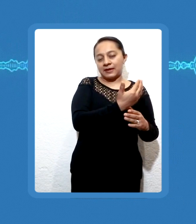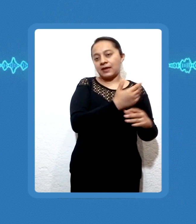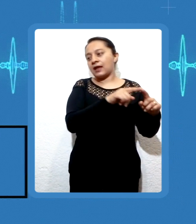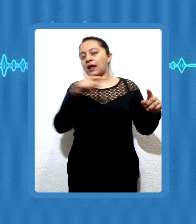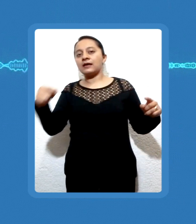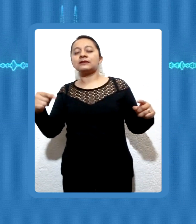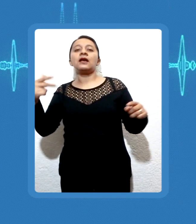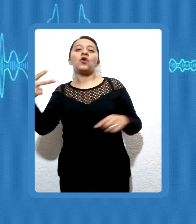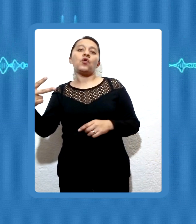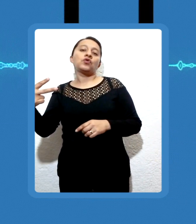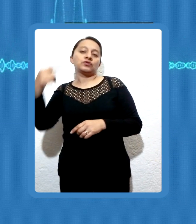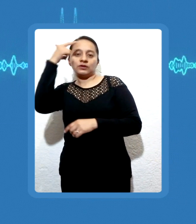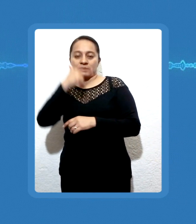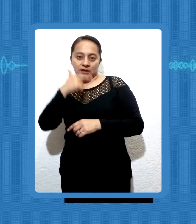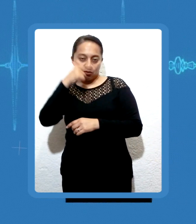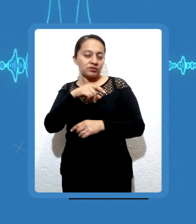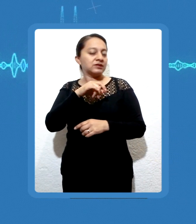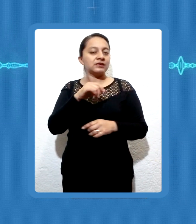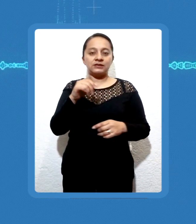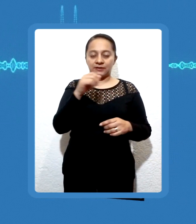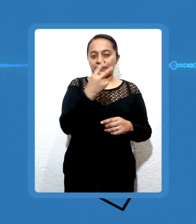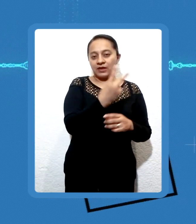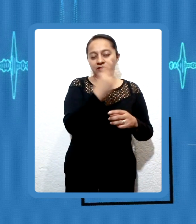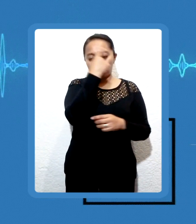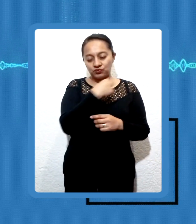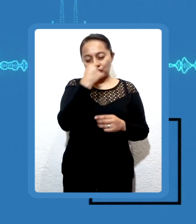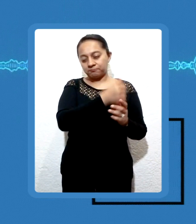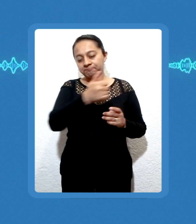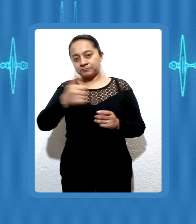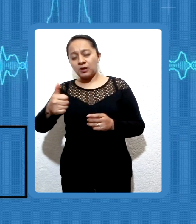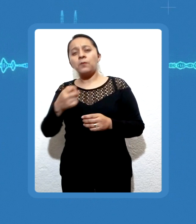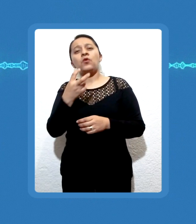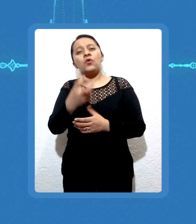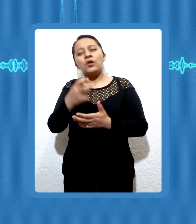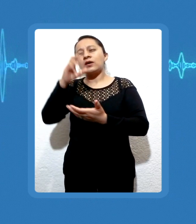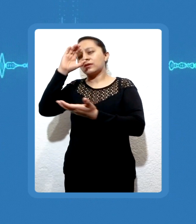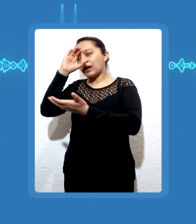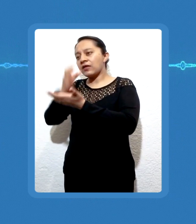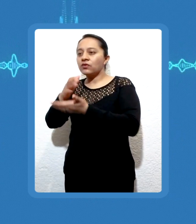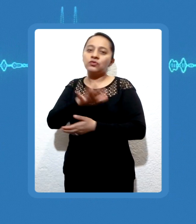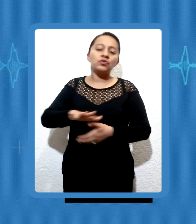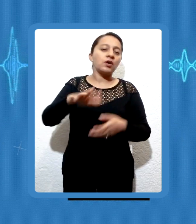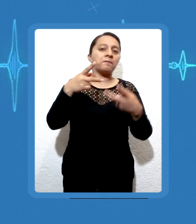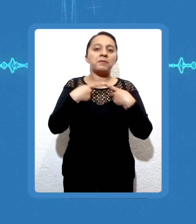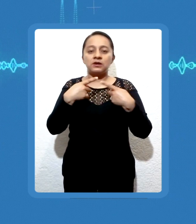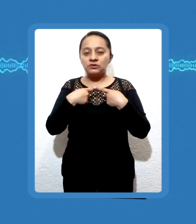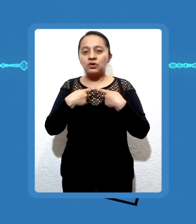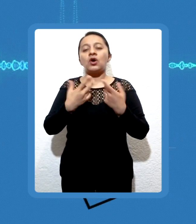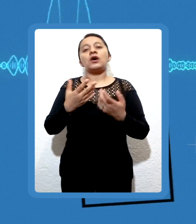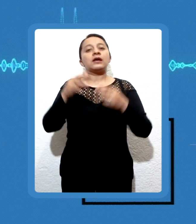en su advocación de Guadalupe, los que año con año participaban de una forma plena y festiva en la congregación.